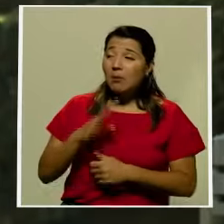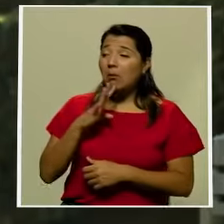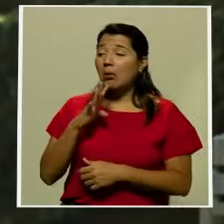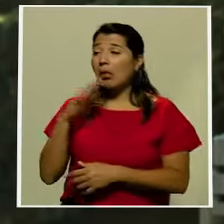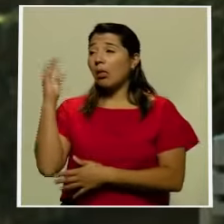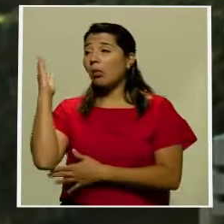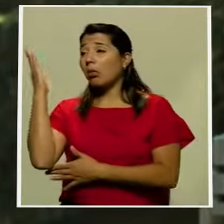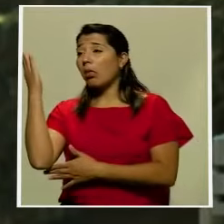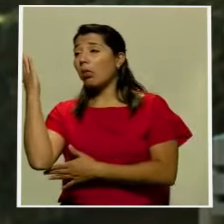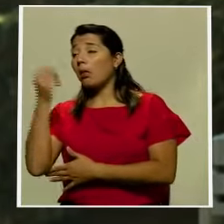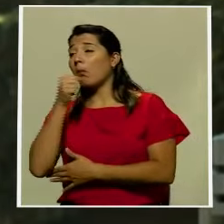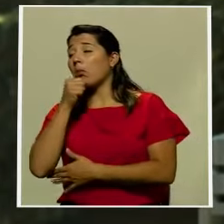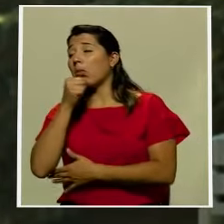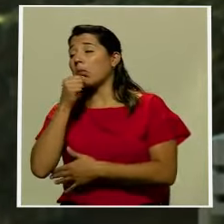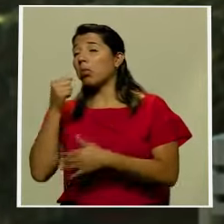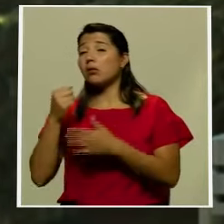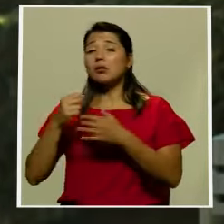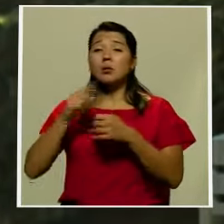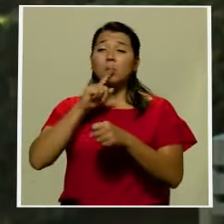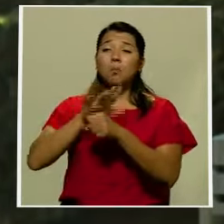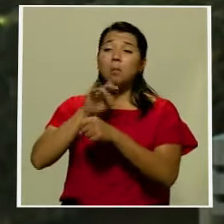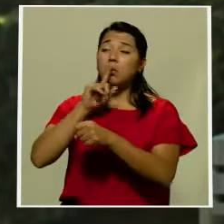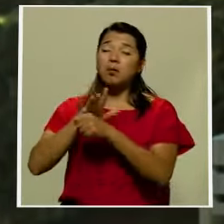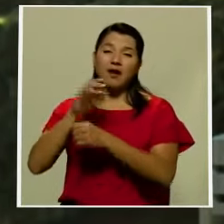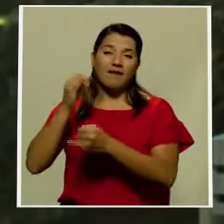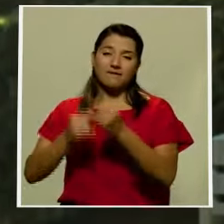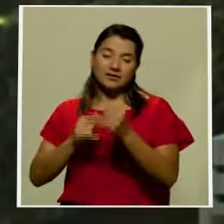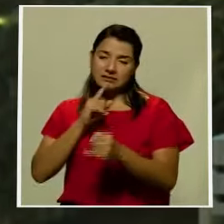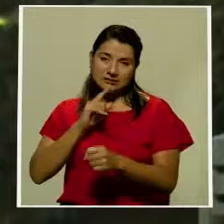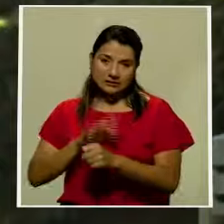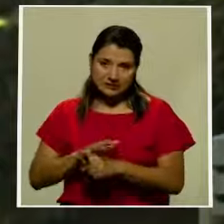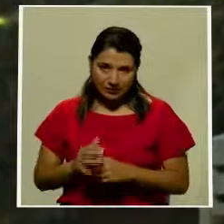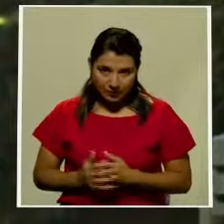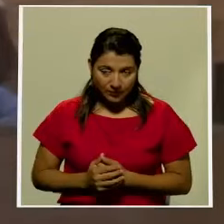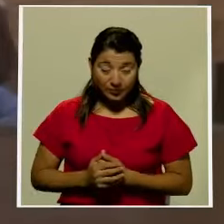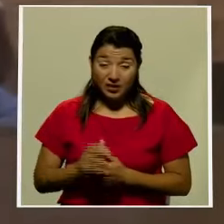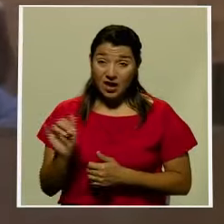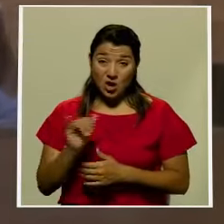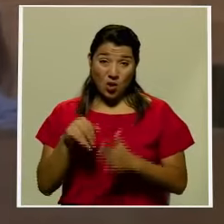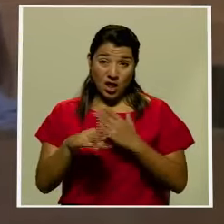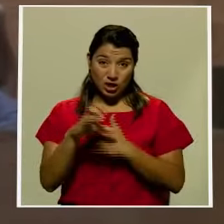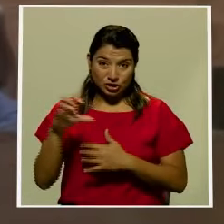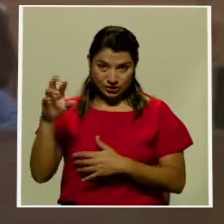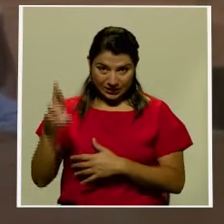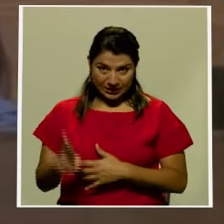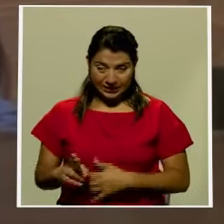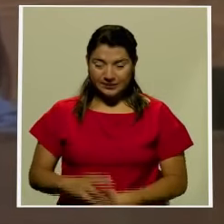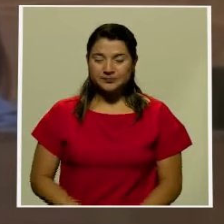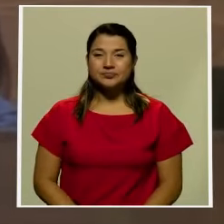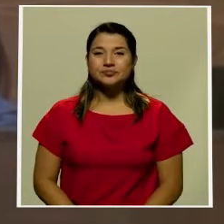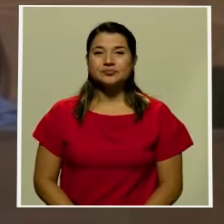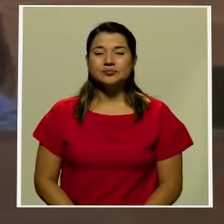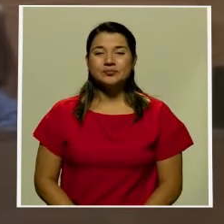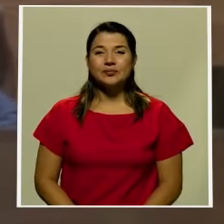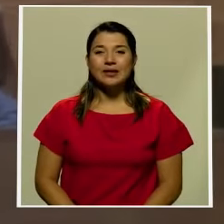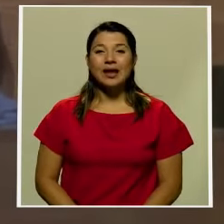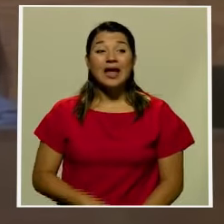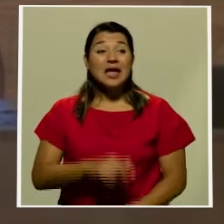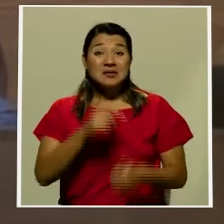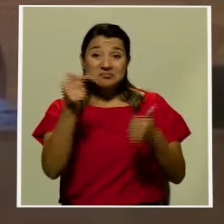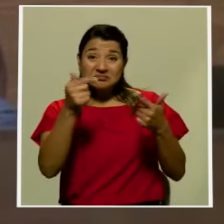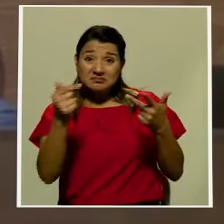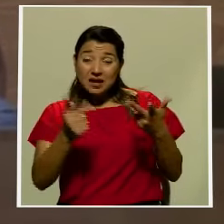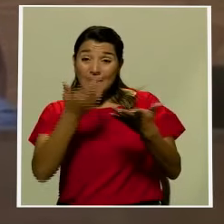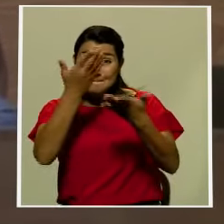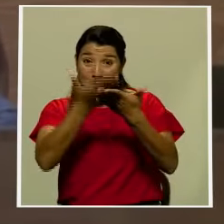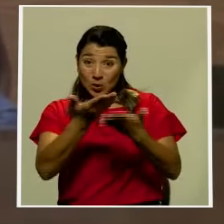réditos políticamente hablando alrededor del mundo y en Costa Rica no ha sido la excepción Y es que a pesar de que estas sean propuestas de